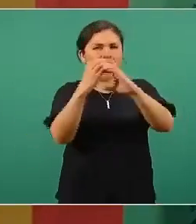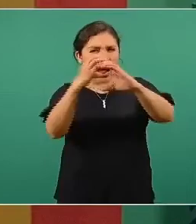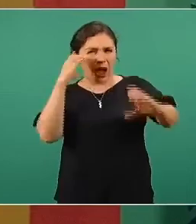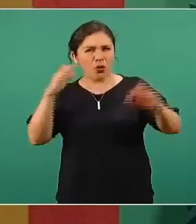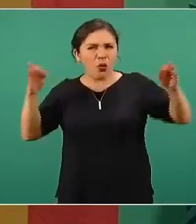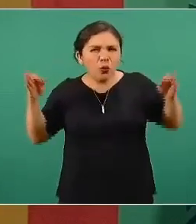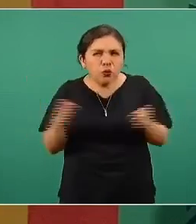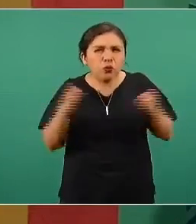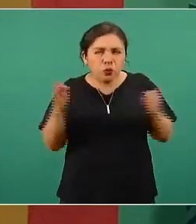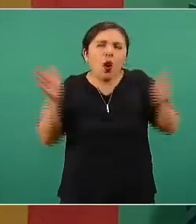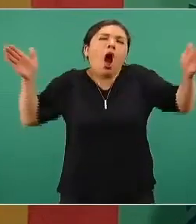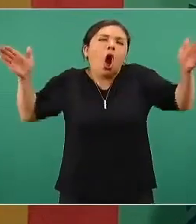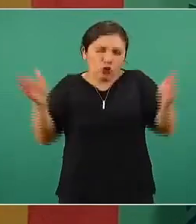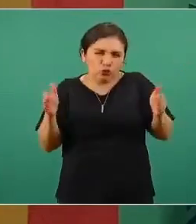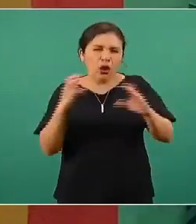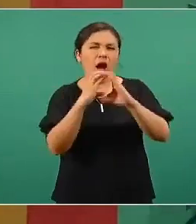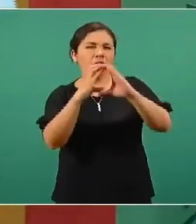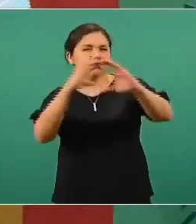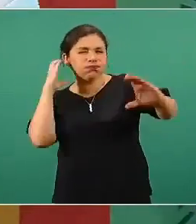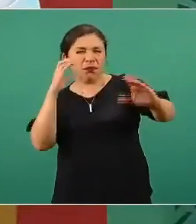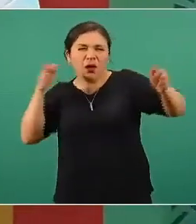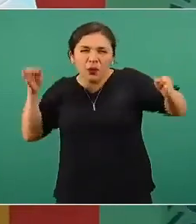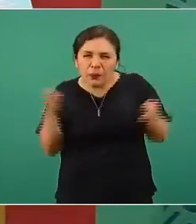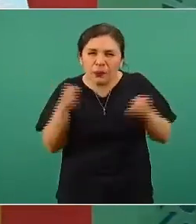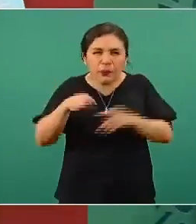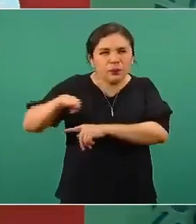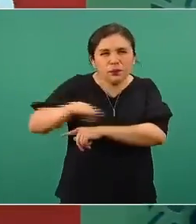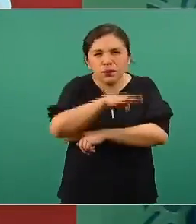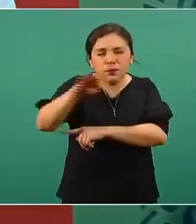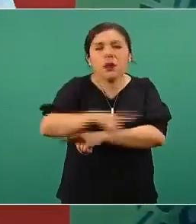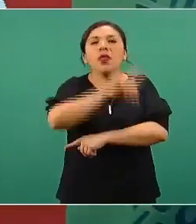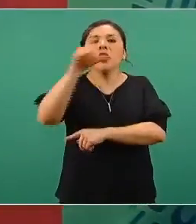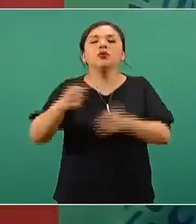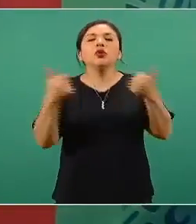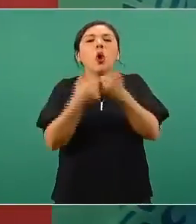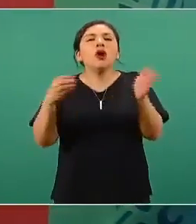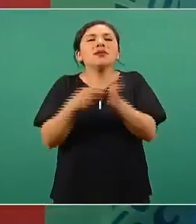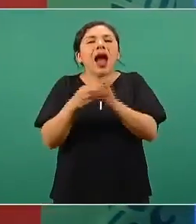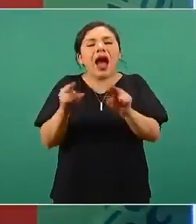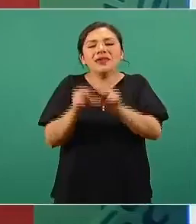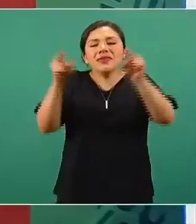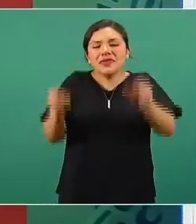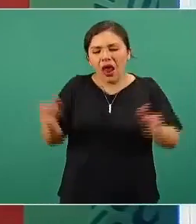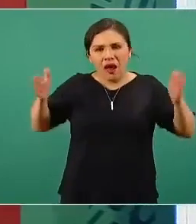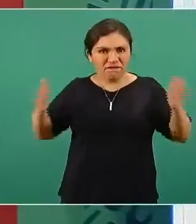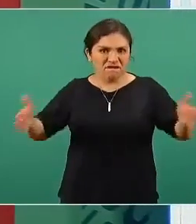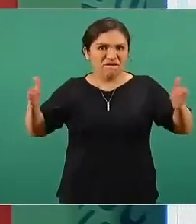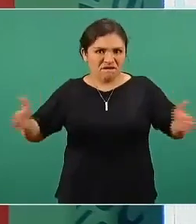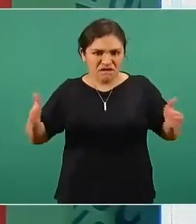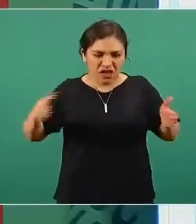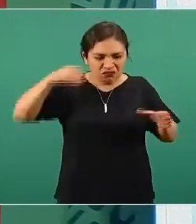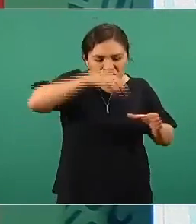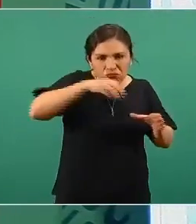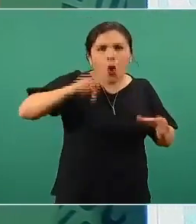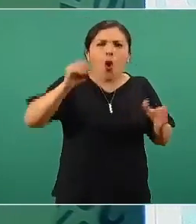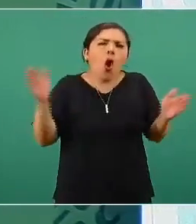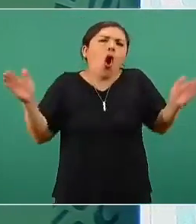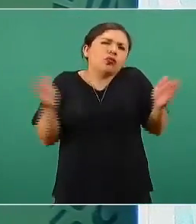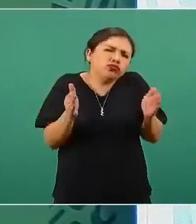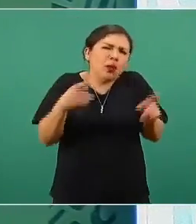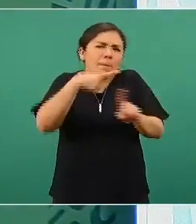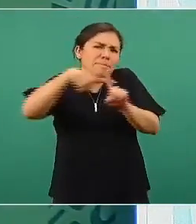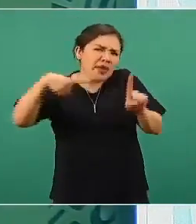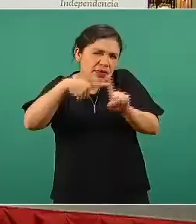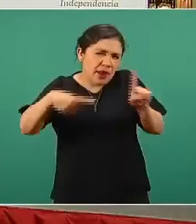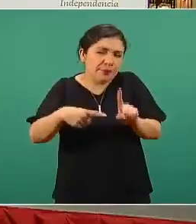refrigerados de menor tamaño y segundo ya en hieleras, hieleras de gran tamaño, hieleras medianas y